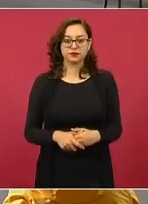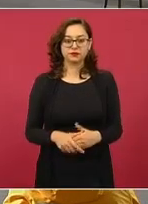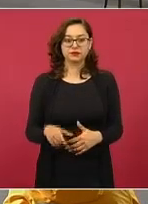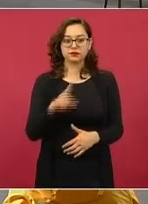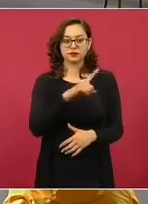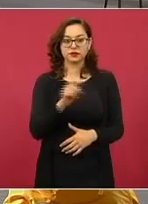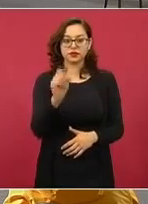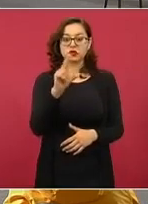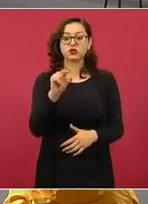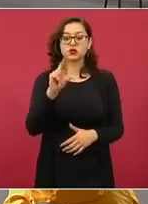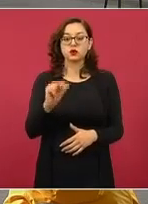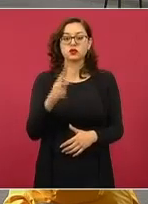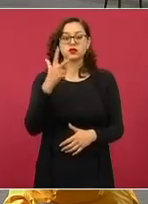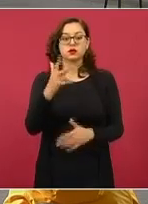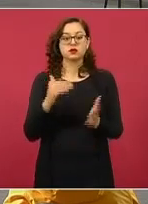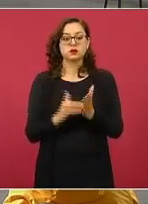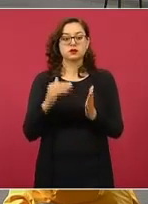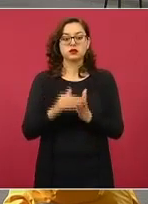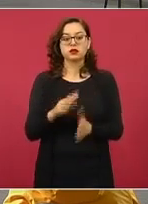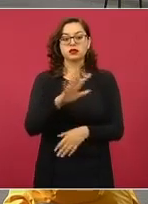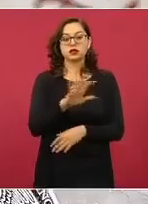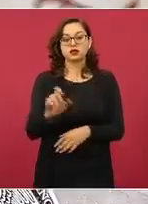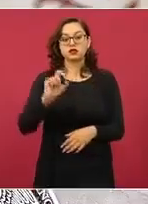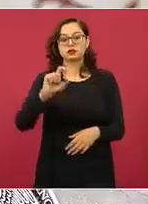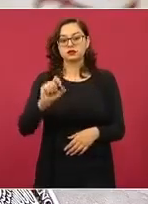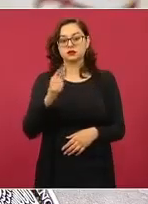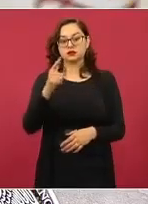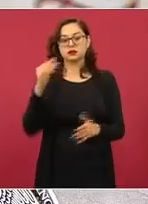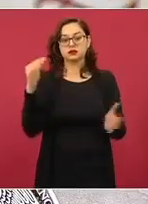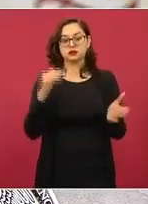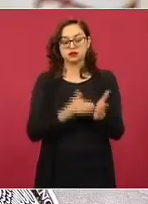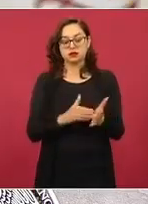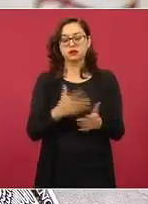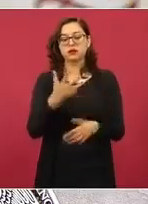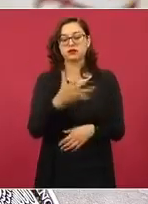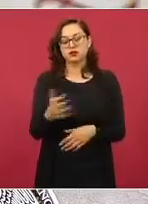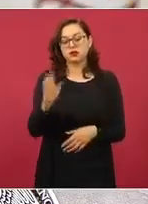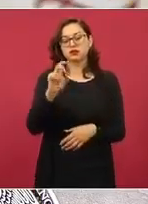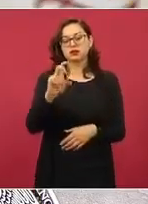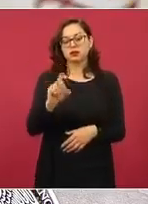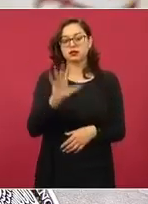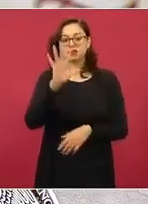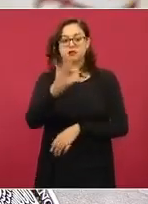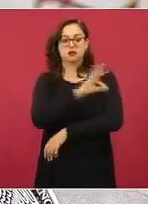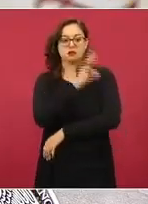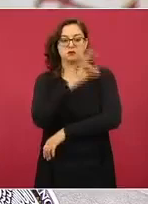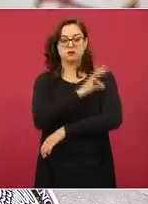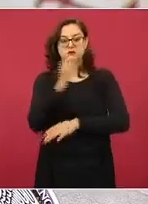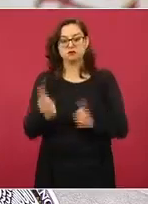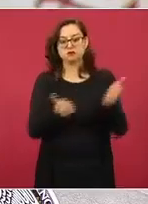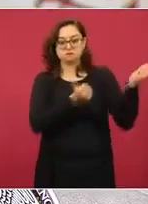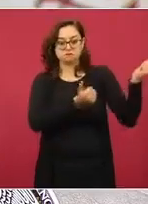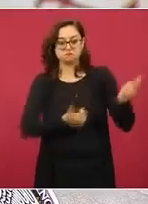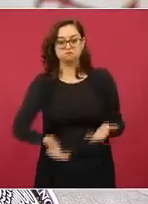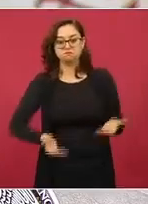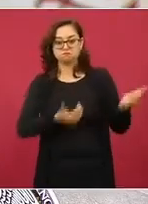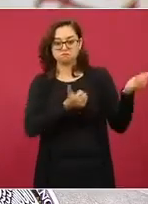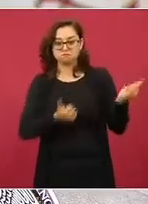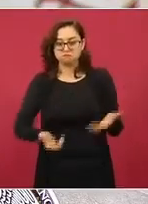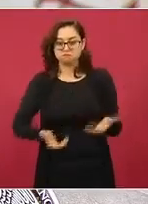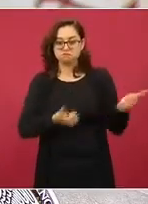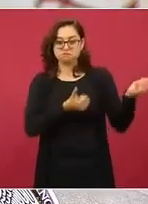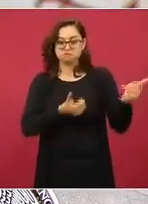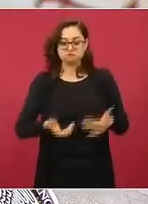198 millones 527 mil 735 han sido las vacunas repetidas, esto ya ha sido informado.